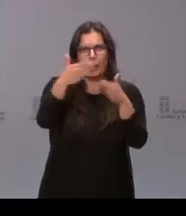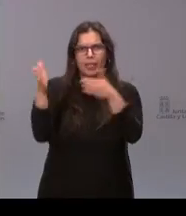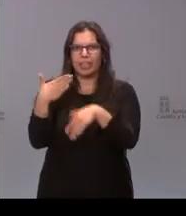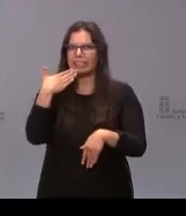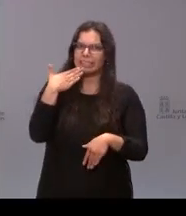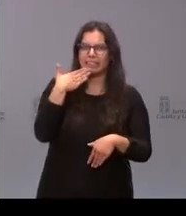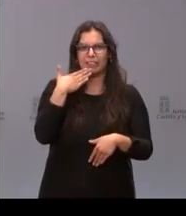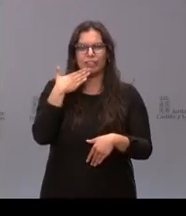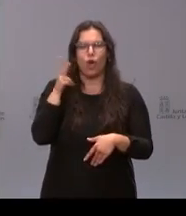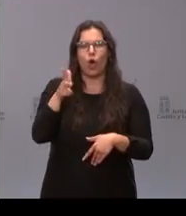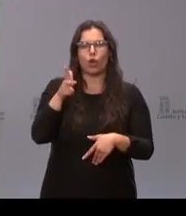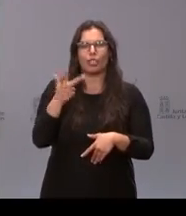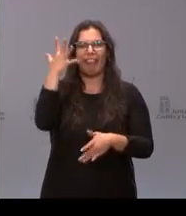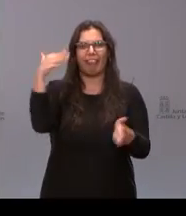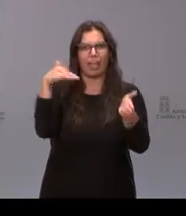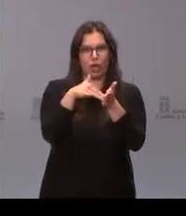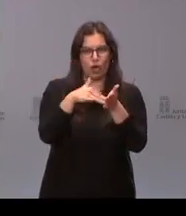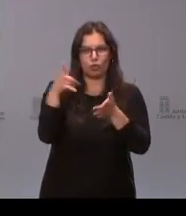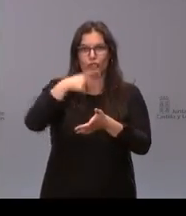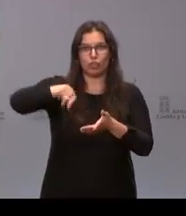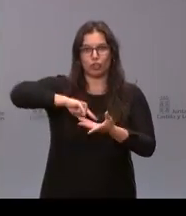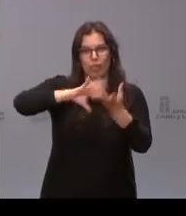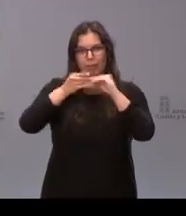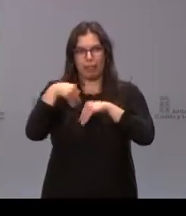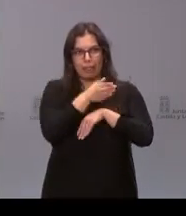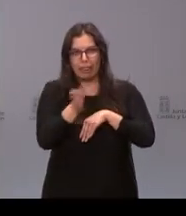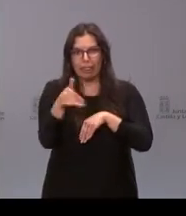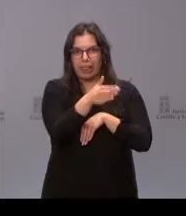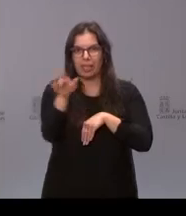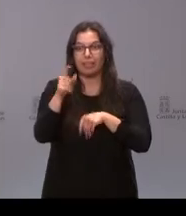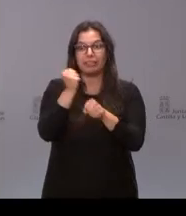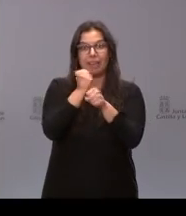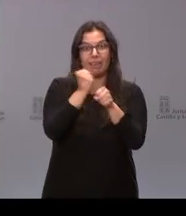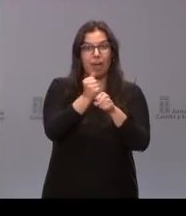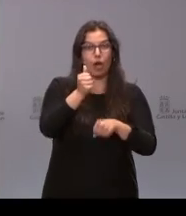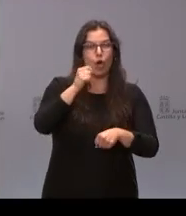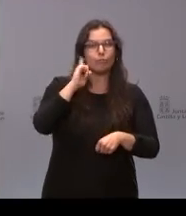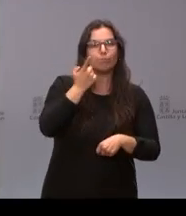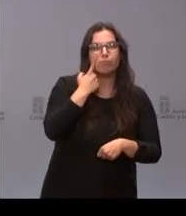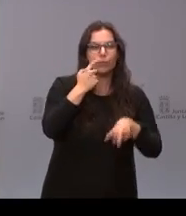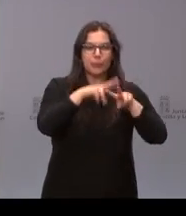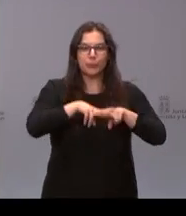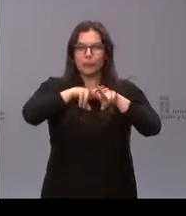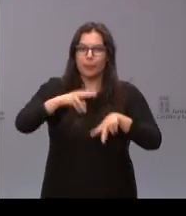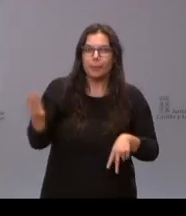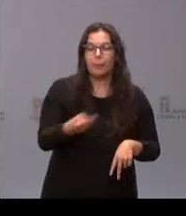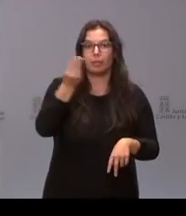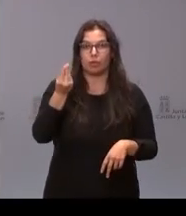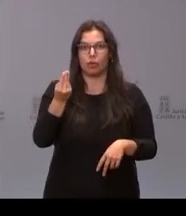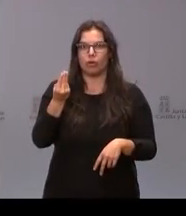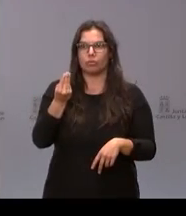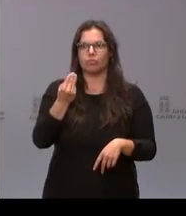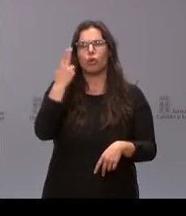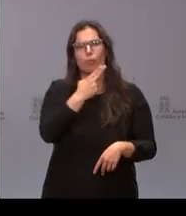nos hemos adaptado a sus laberintos hemos mejorado el trabajo clínico con grandes dosis de